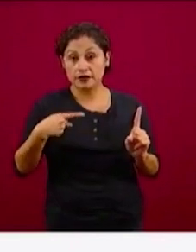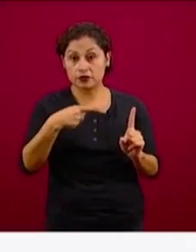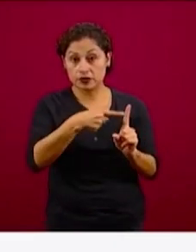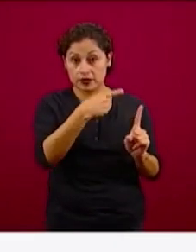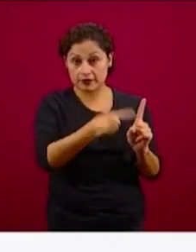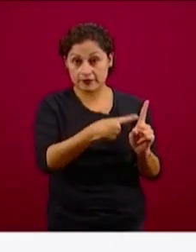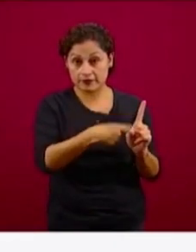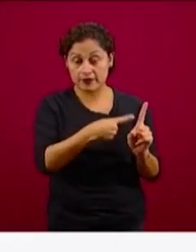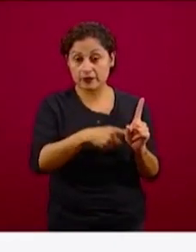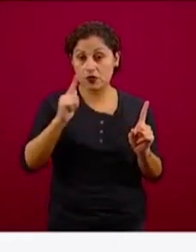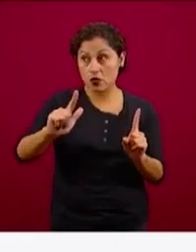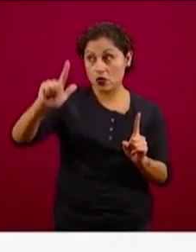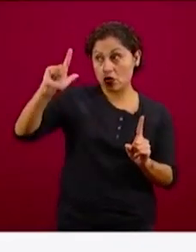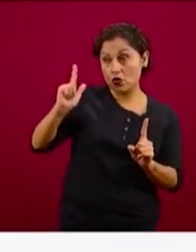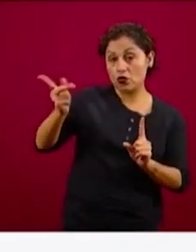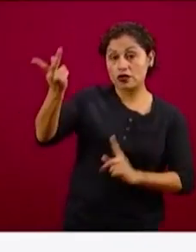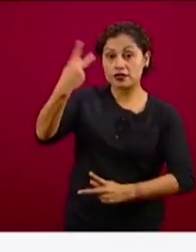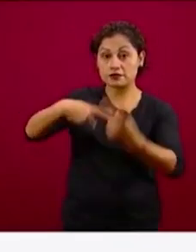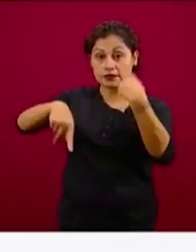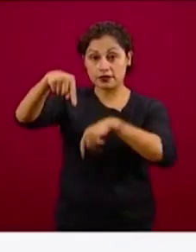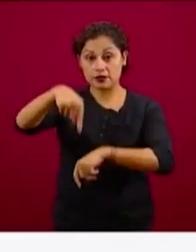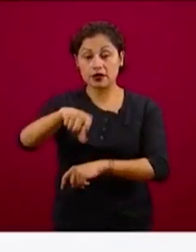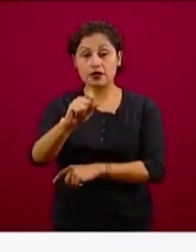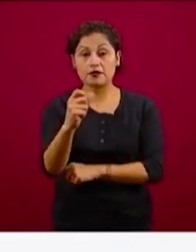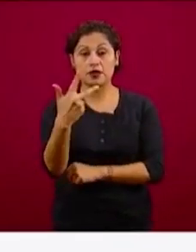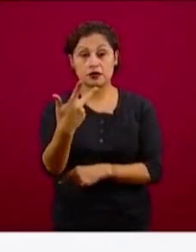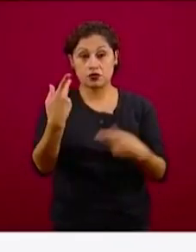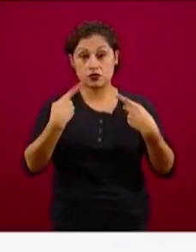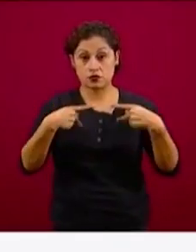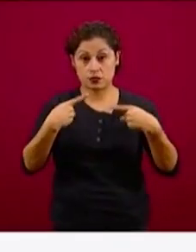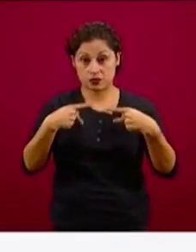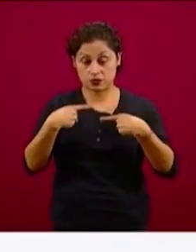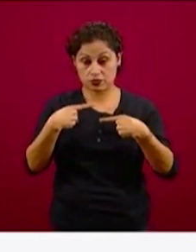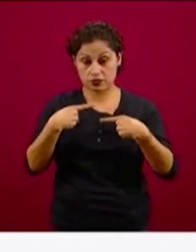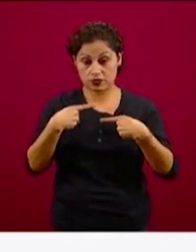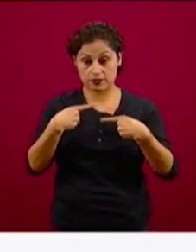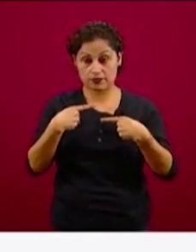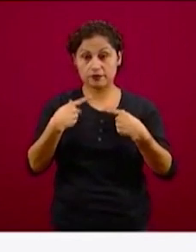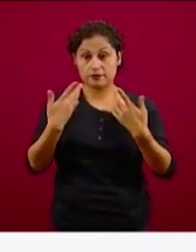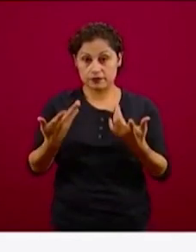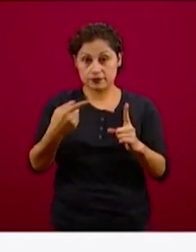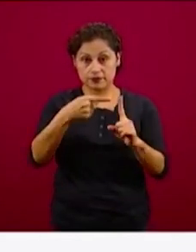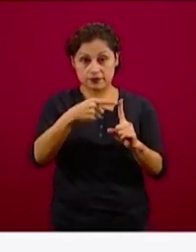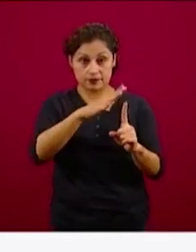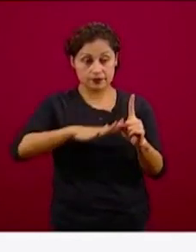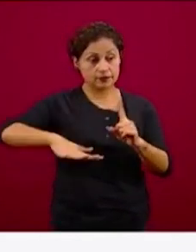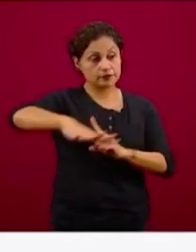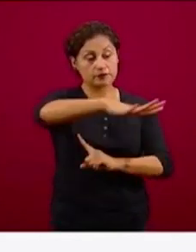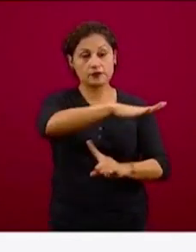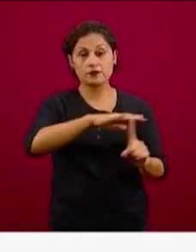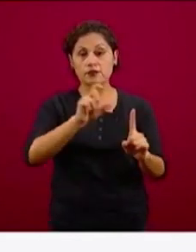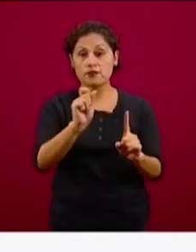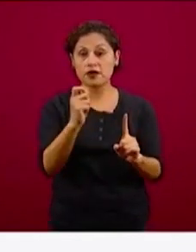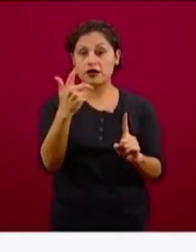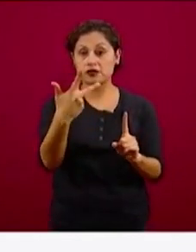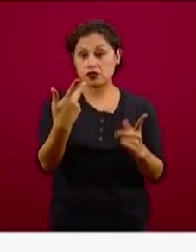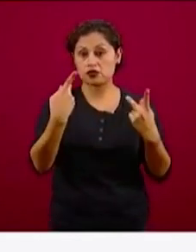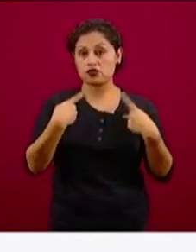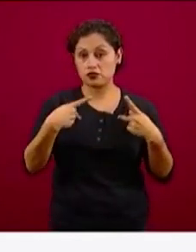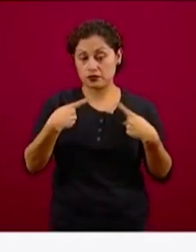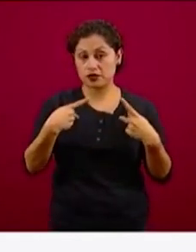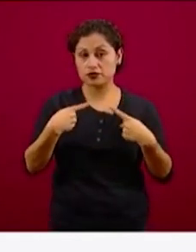evento el lunes de la comunidad que asiste. Ese es el universo de trabajo, es el universo del estudio